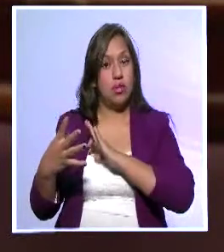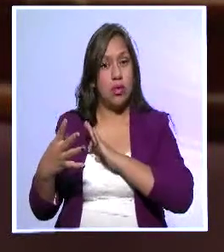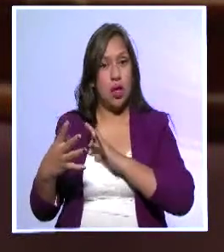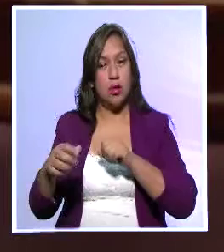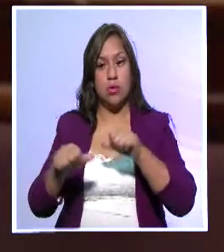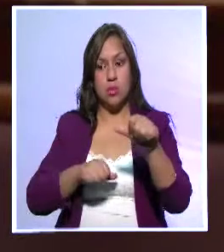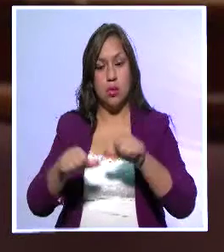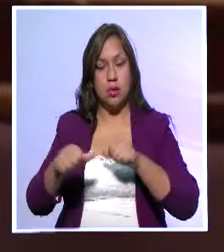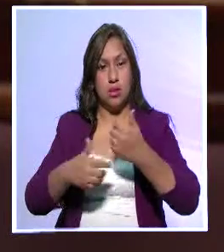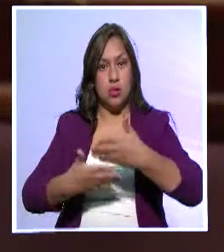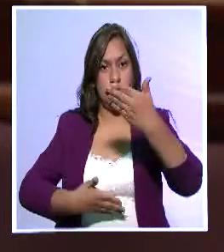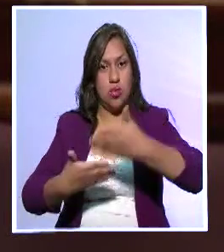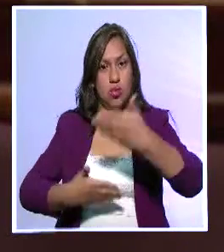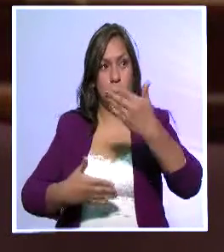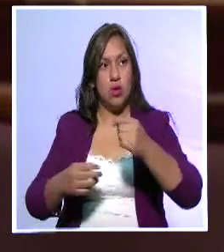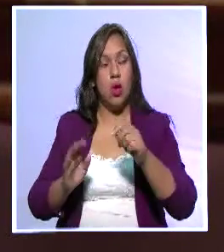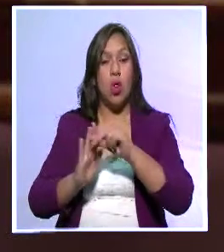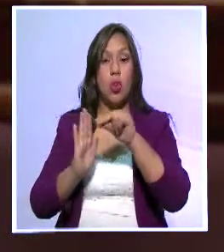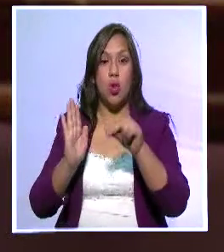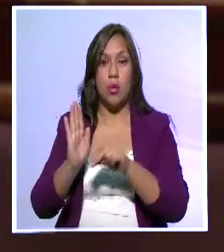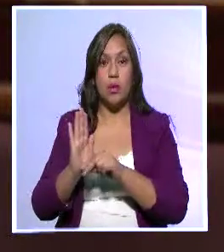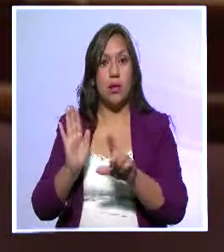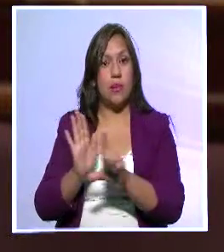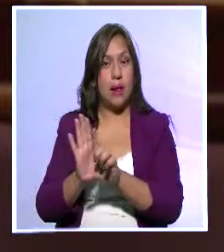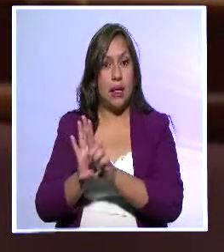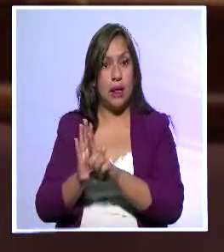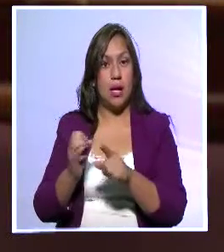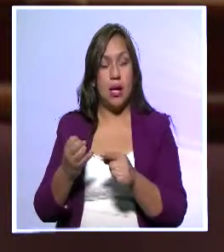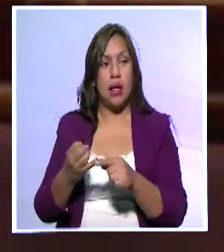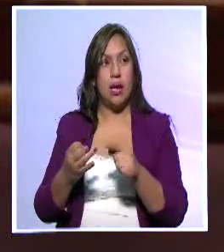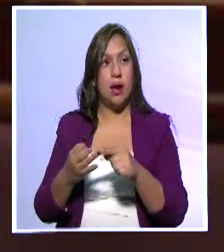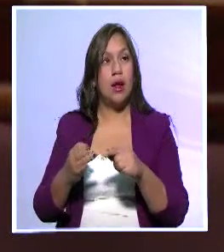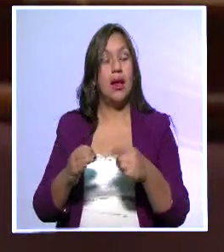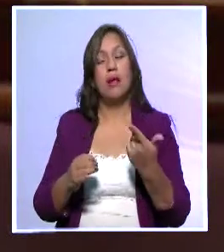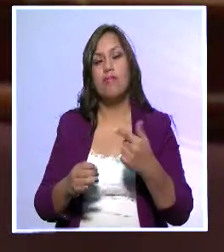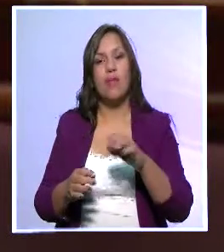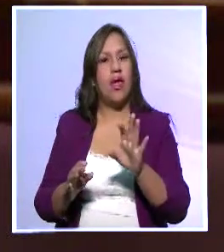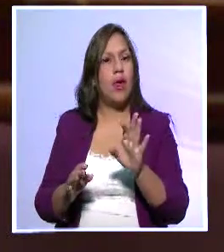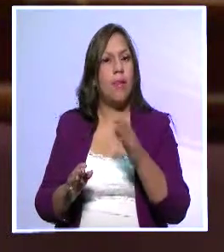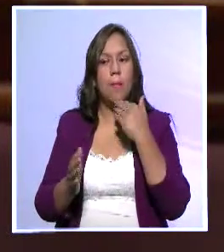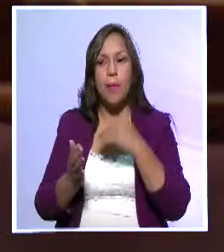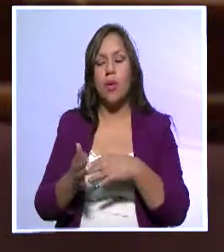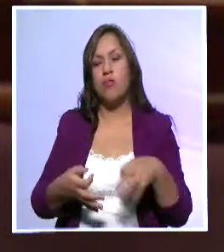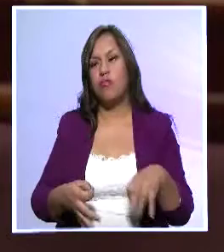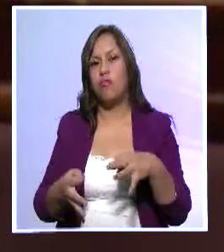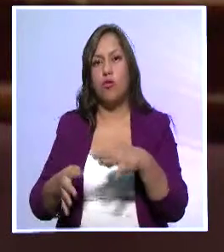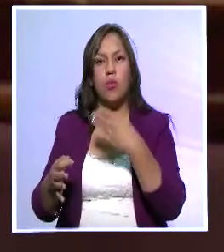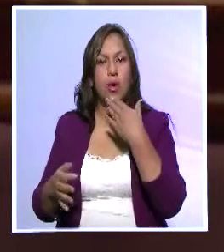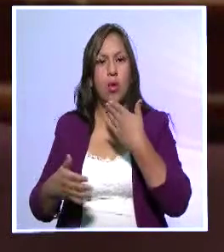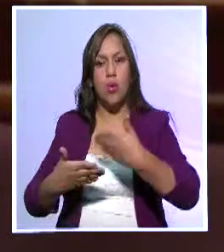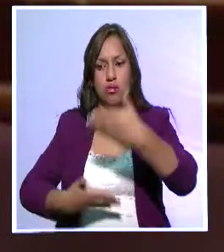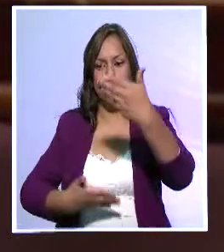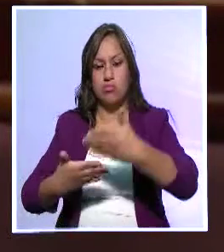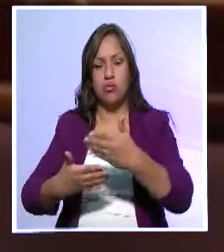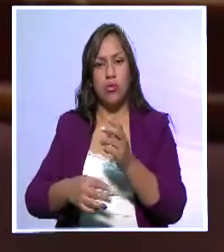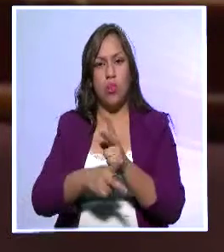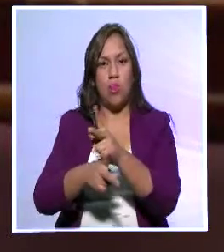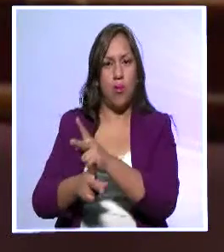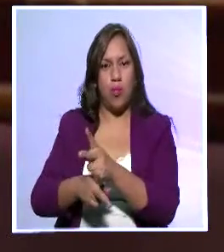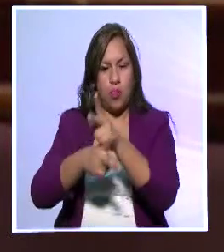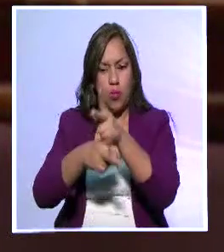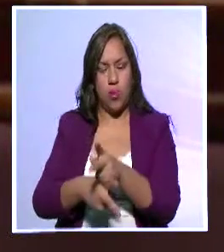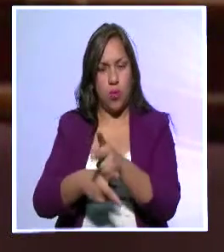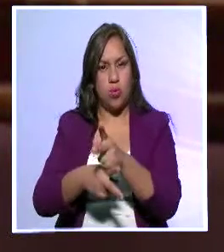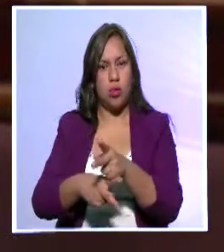manejo documental, desde normativa legal, desde técnicas para la conservación y mantenimiento de la documentación, hasta